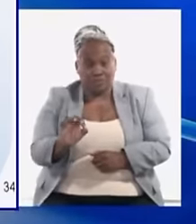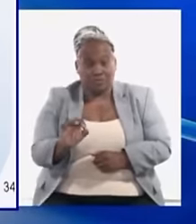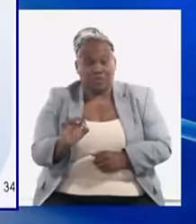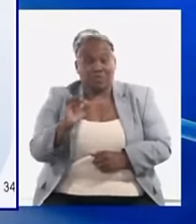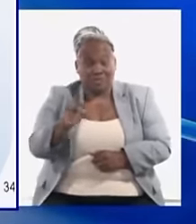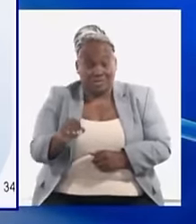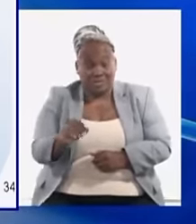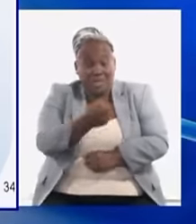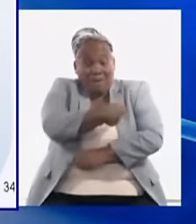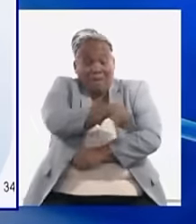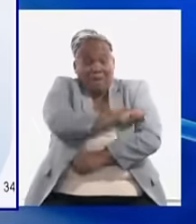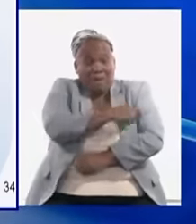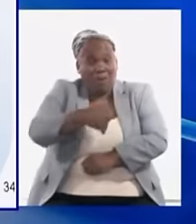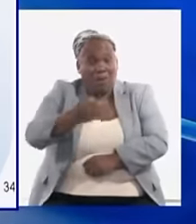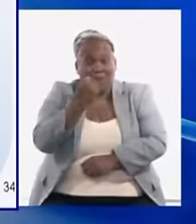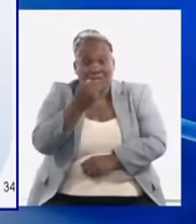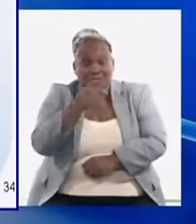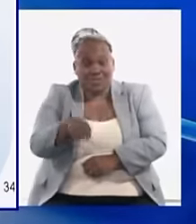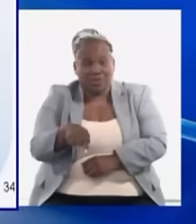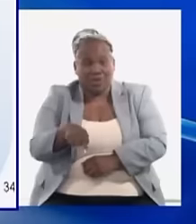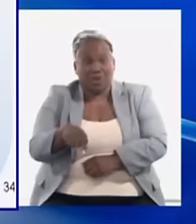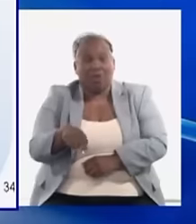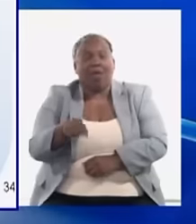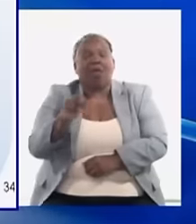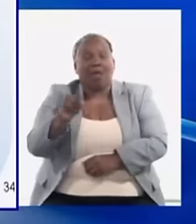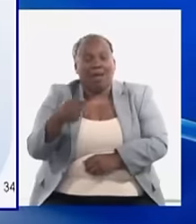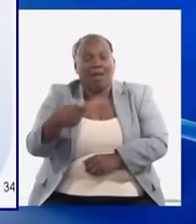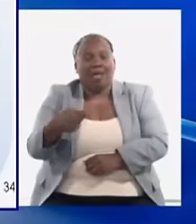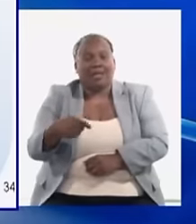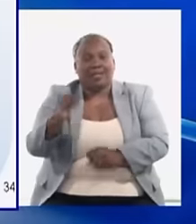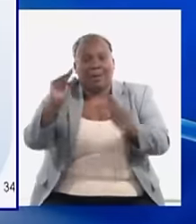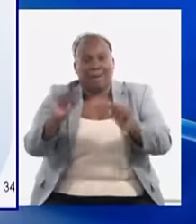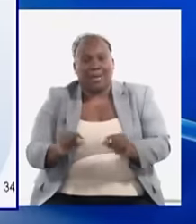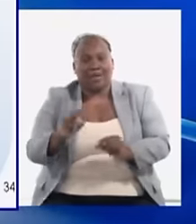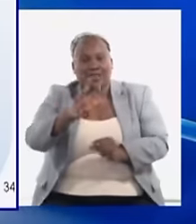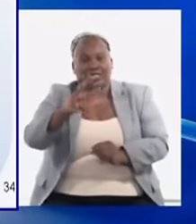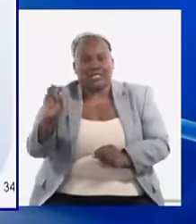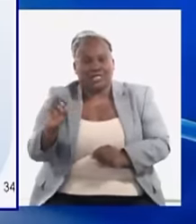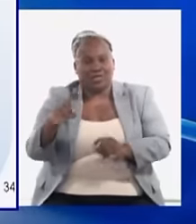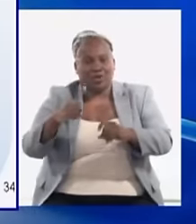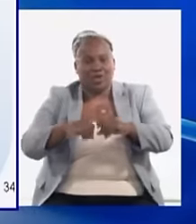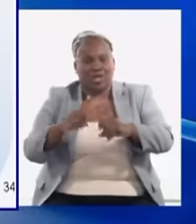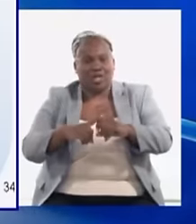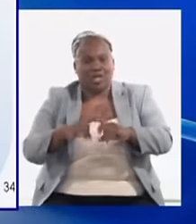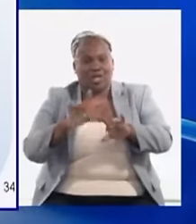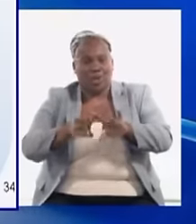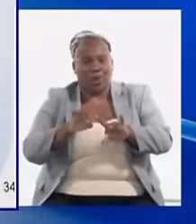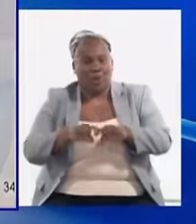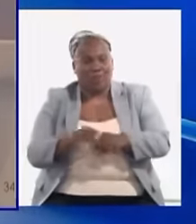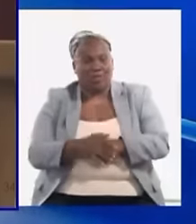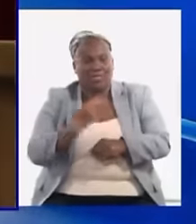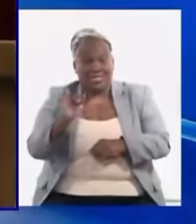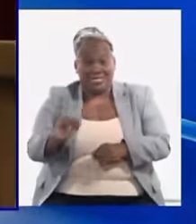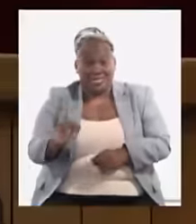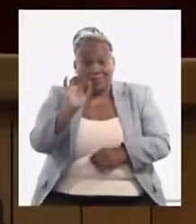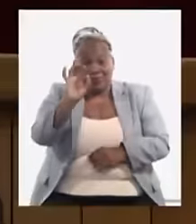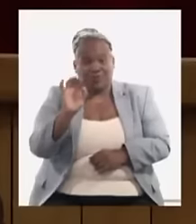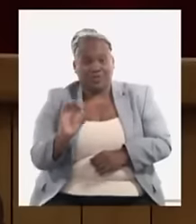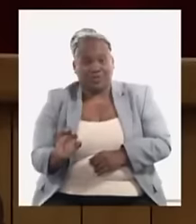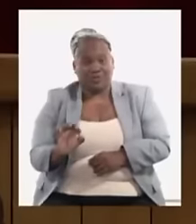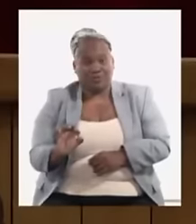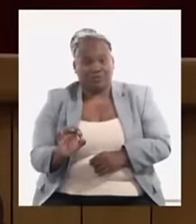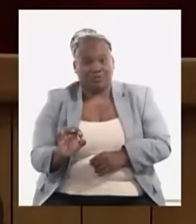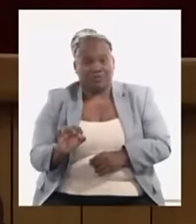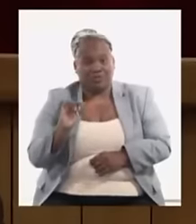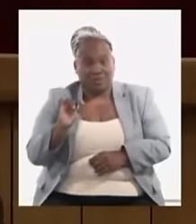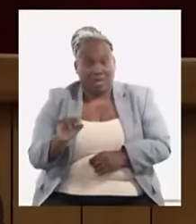de la población consume hoy menos de 300 kilowatt por tanto estamos hablando hay un 6% que